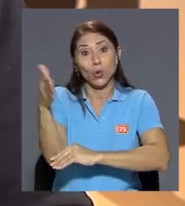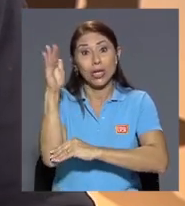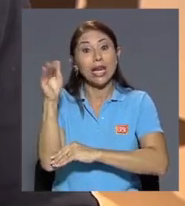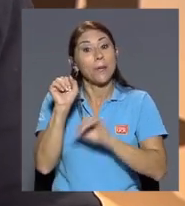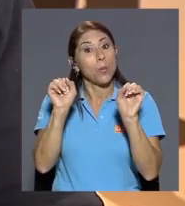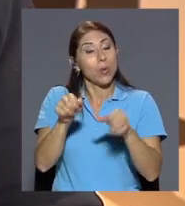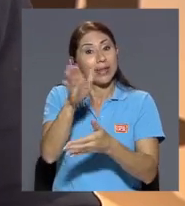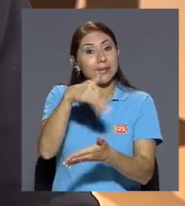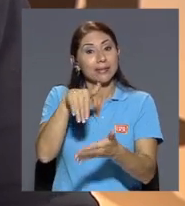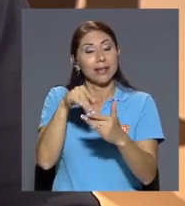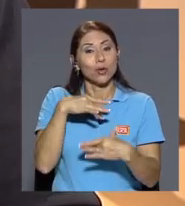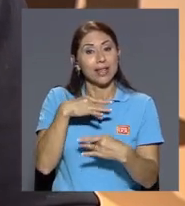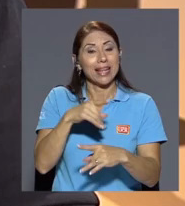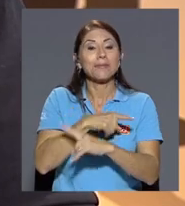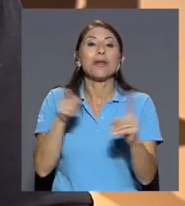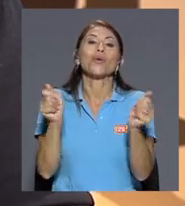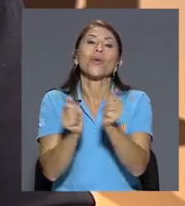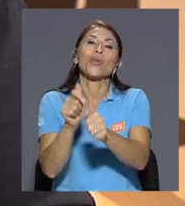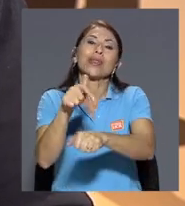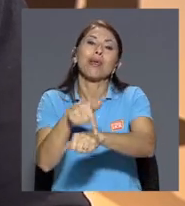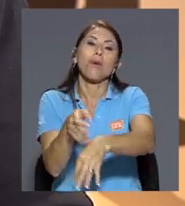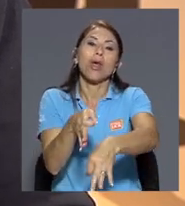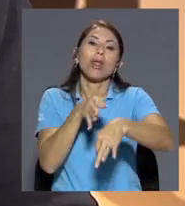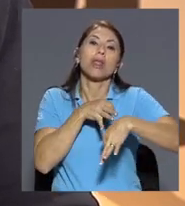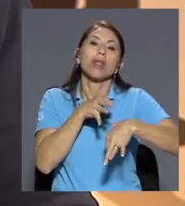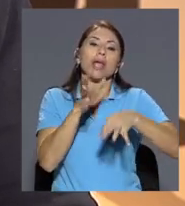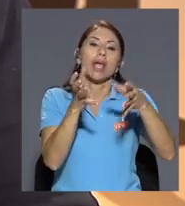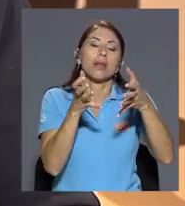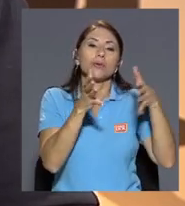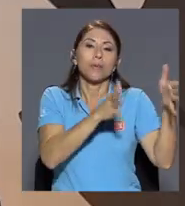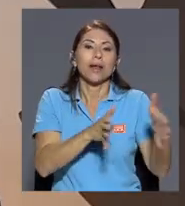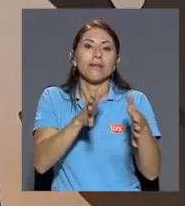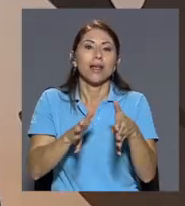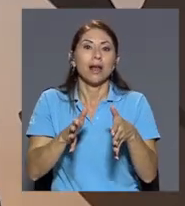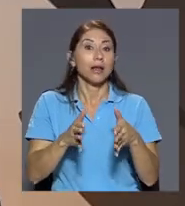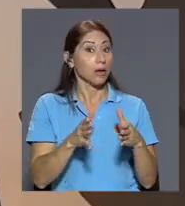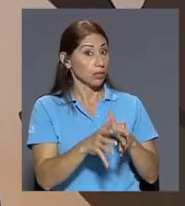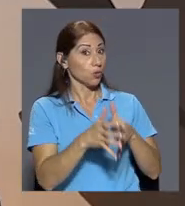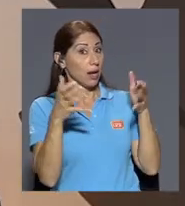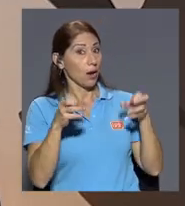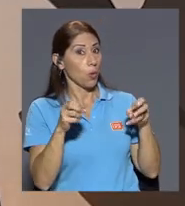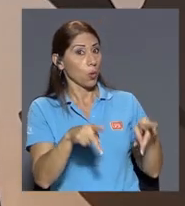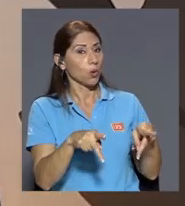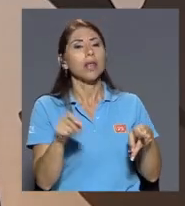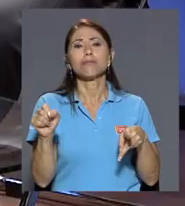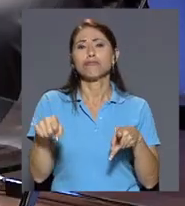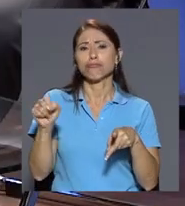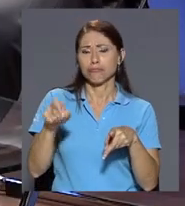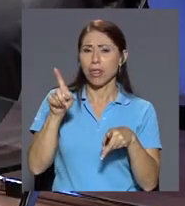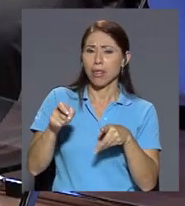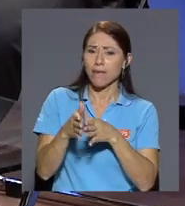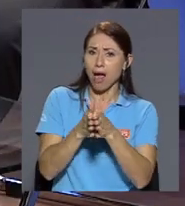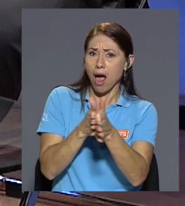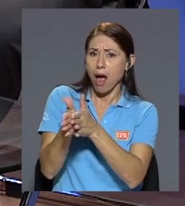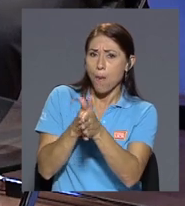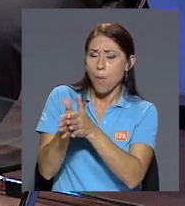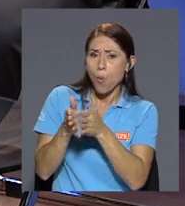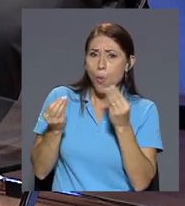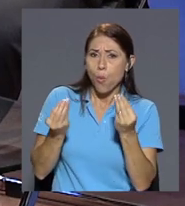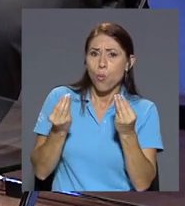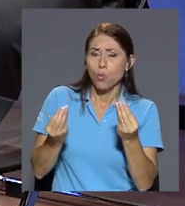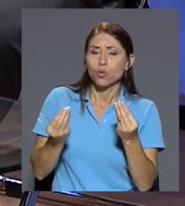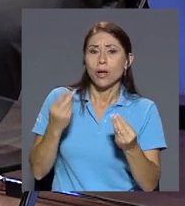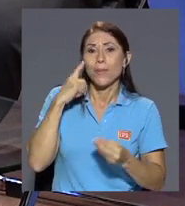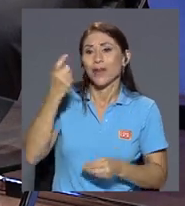pero queremos planificar eso con tiempo para que no nos pase una gran oportunidad es una oportunidad que hay que aprovecharla y porque no nos